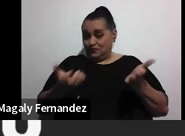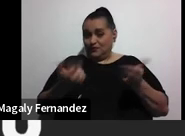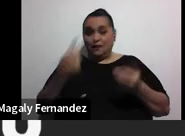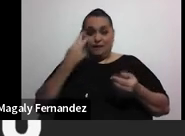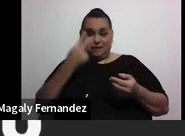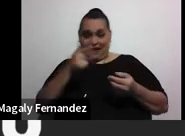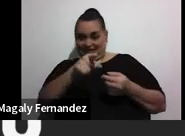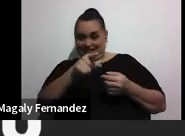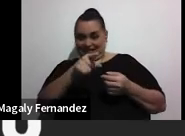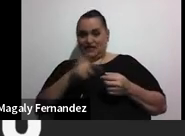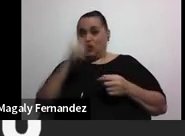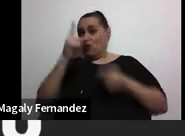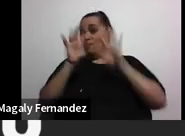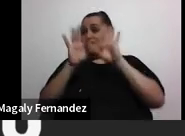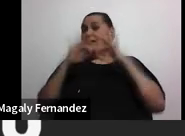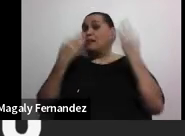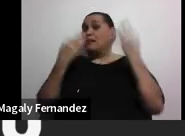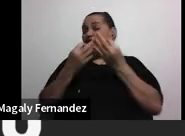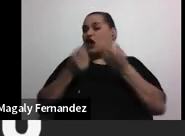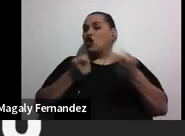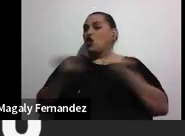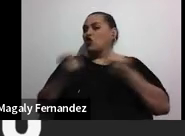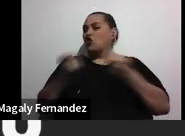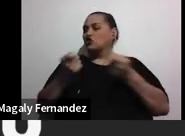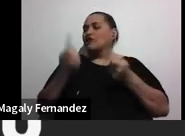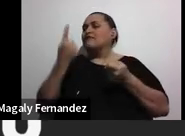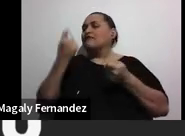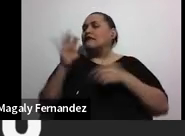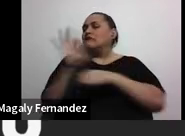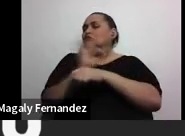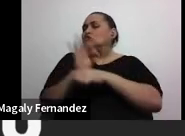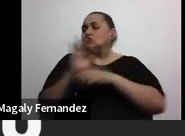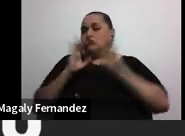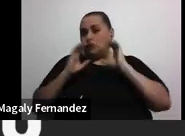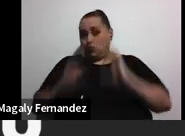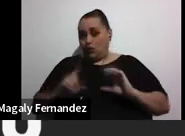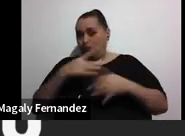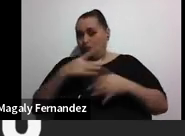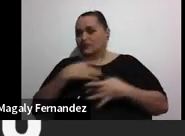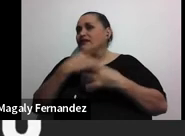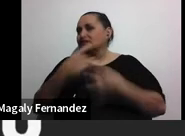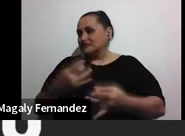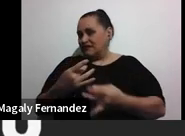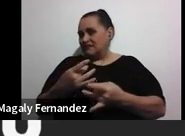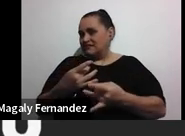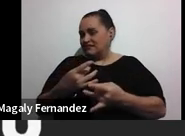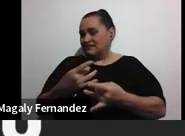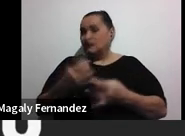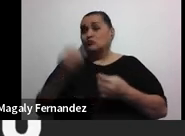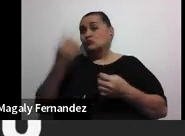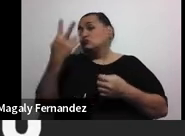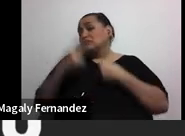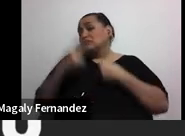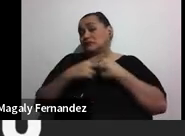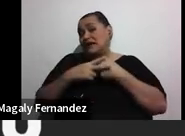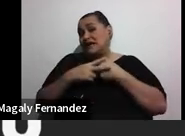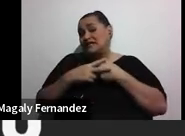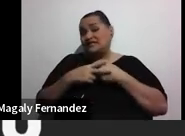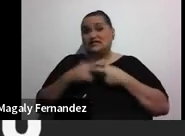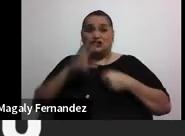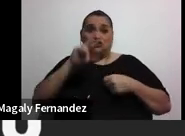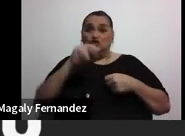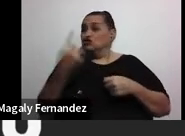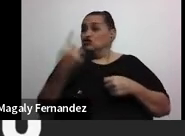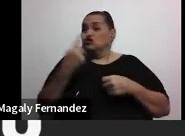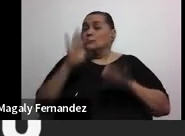acá el de un familiar controlar su disfuncionalidad esto está interesante verdad porque en ocasiones puede ser no necesariamente algo tan